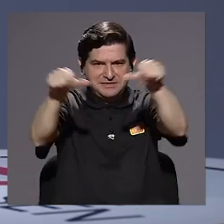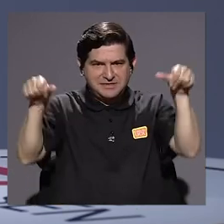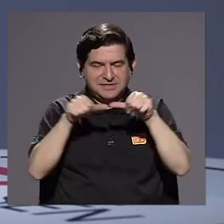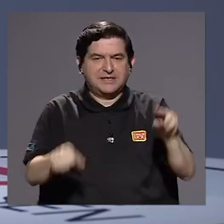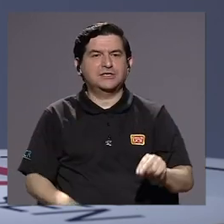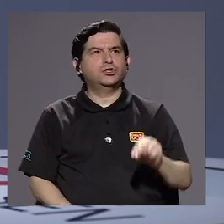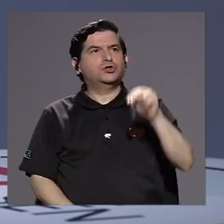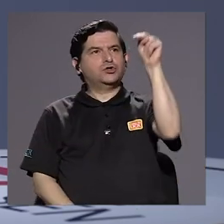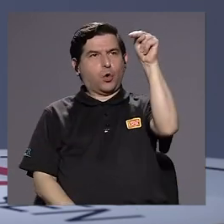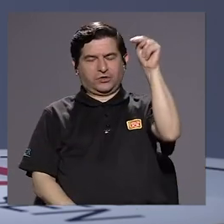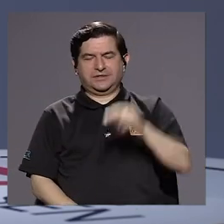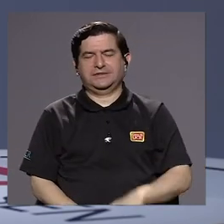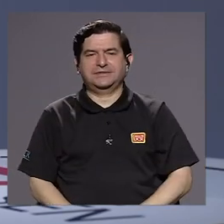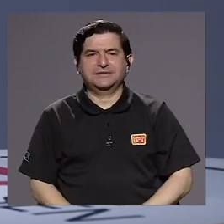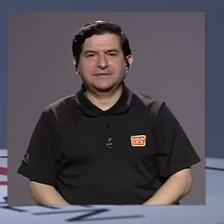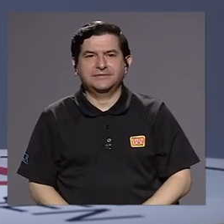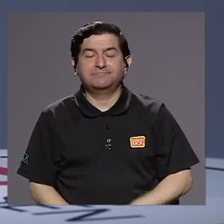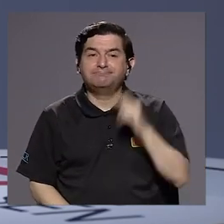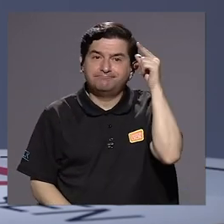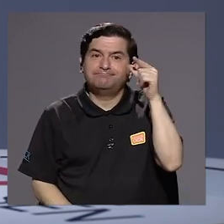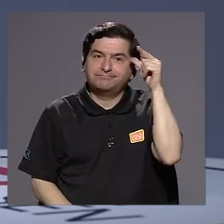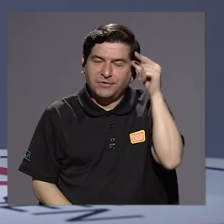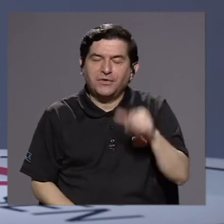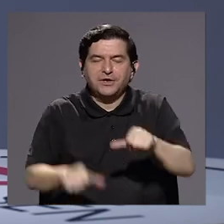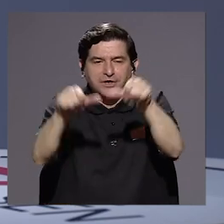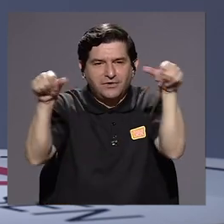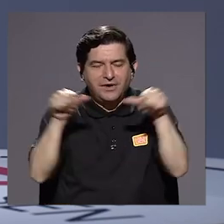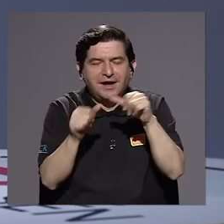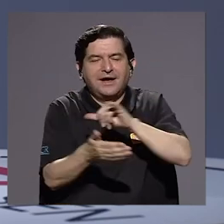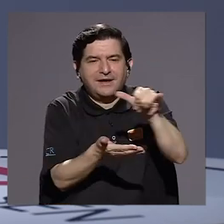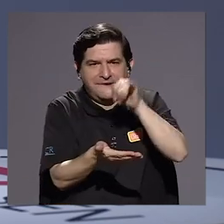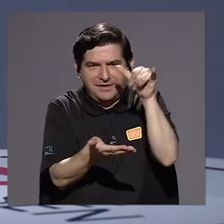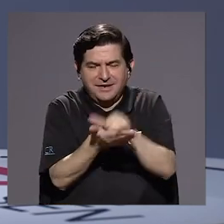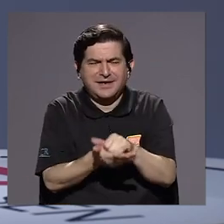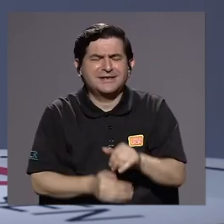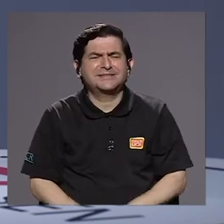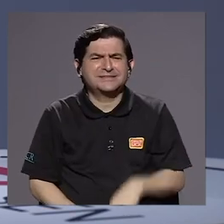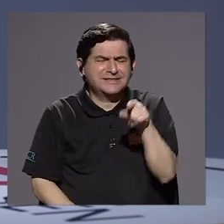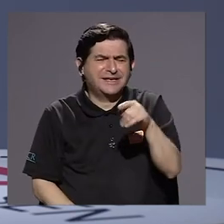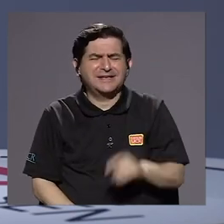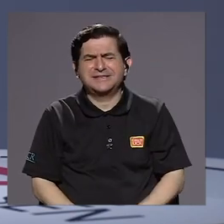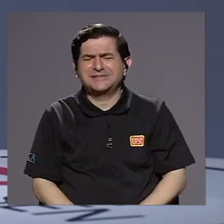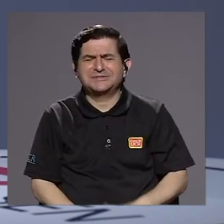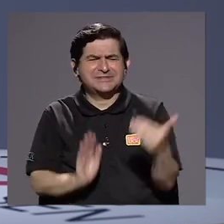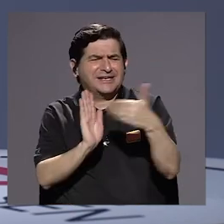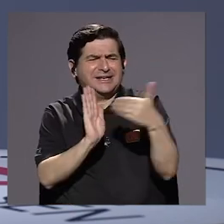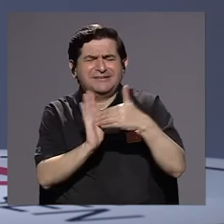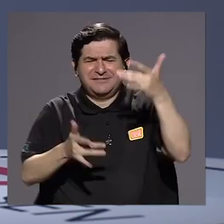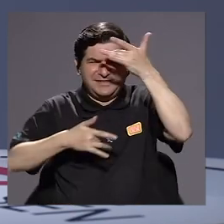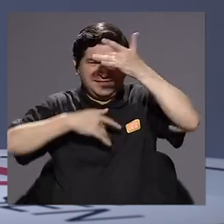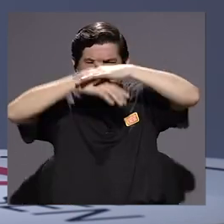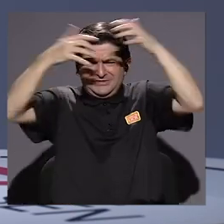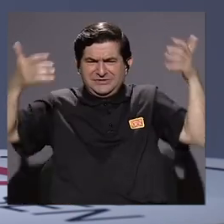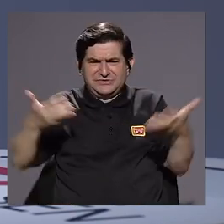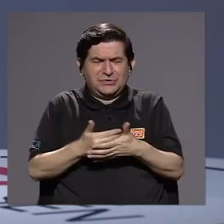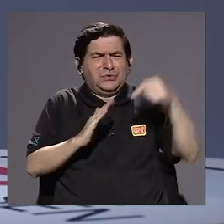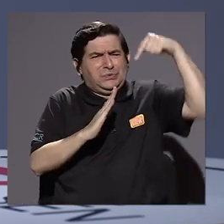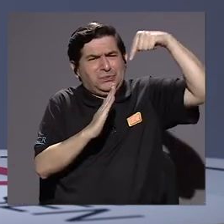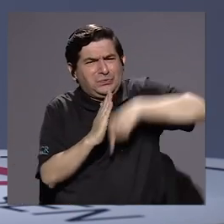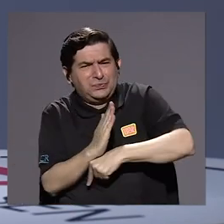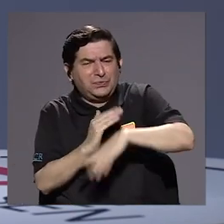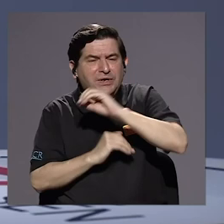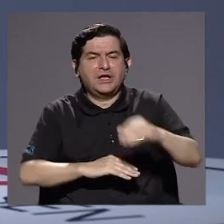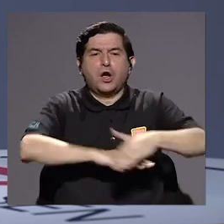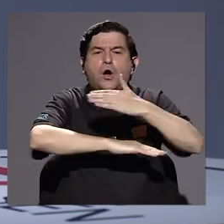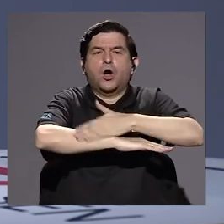Zona Norte, me preocupa también, por supuesto, zonas de San José que están experimentando la pandemia de una manera gravísima y, por supuesto,